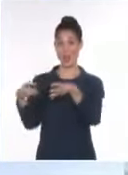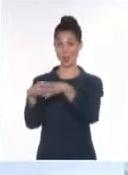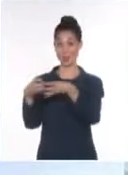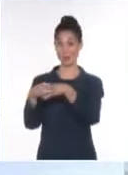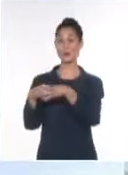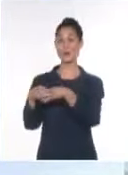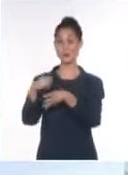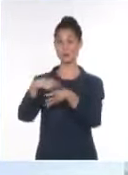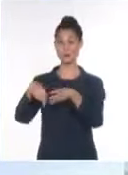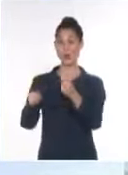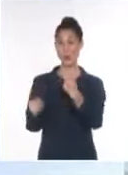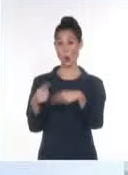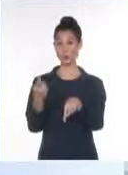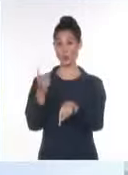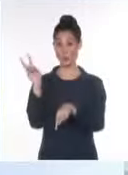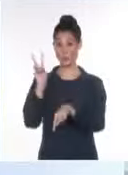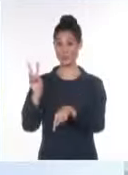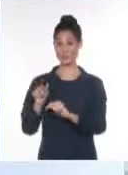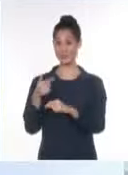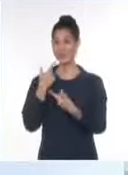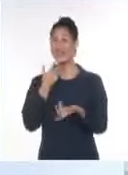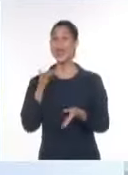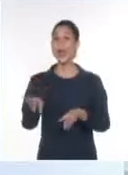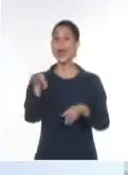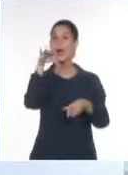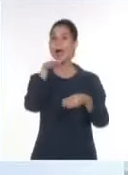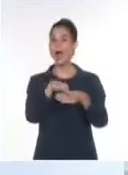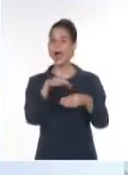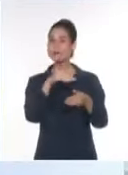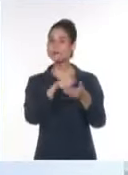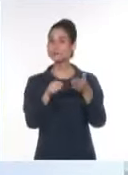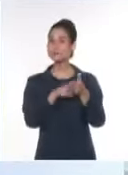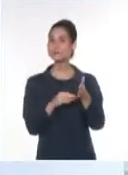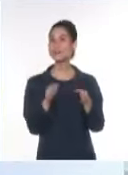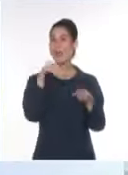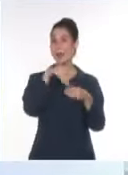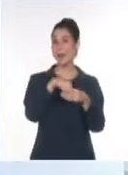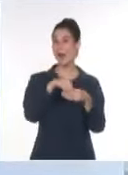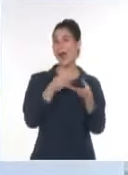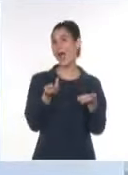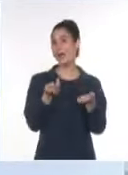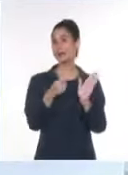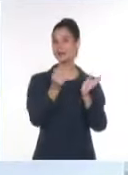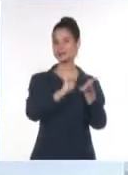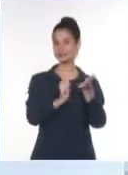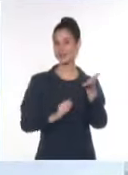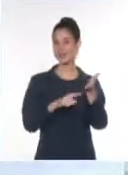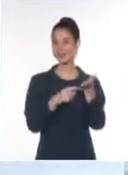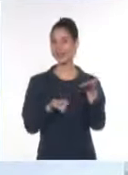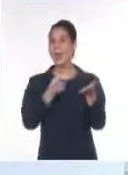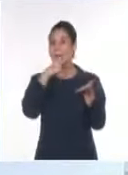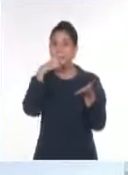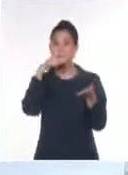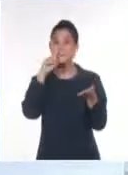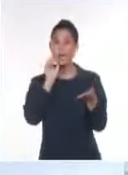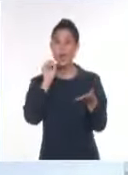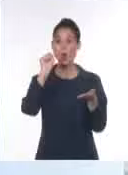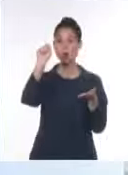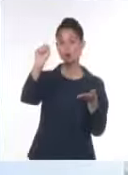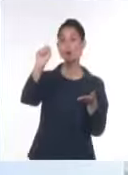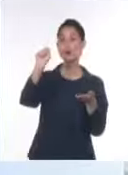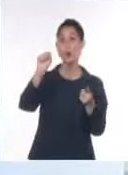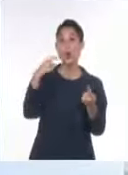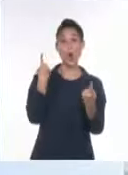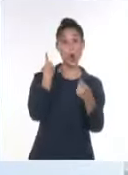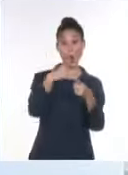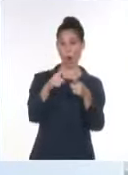larga, es que en estas supuestas actas, Maduro y Edmundo obtuvieron absolutamente los mismos porcentajes